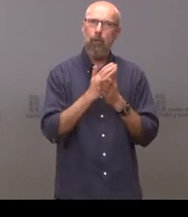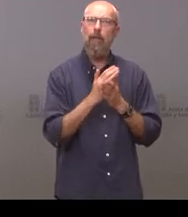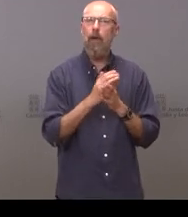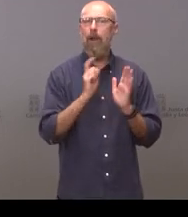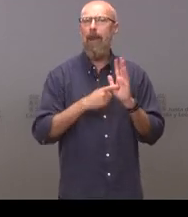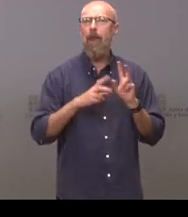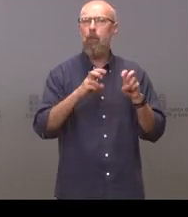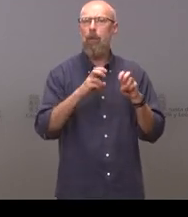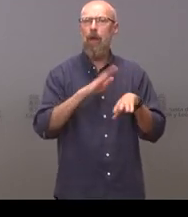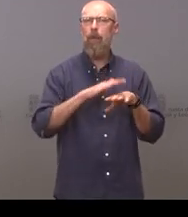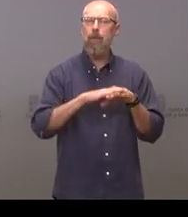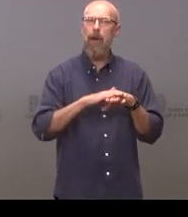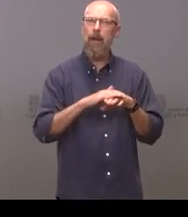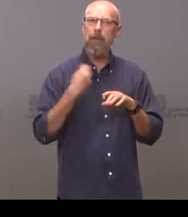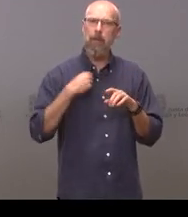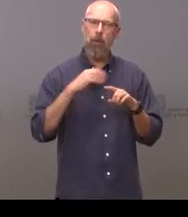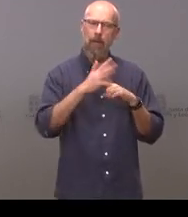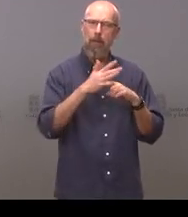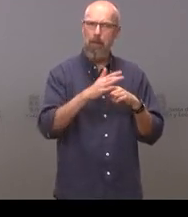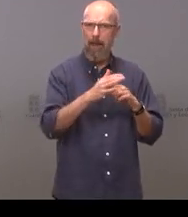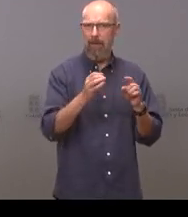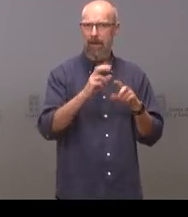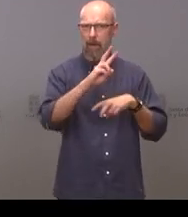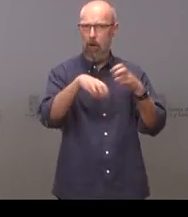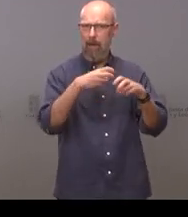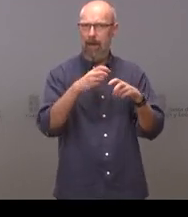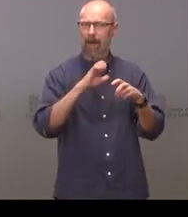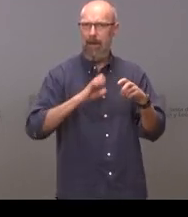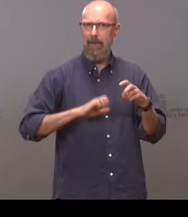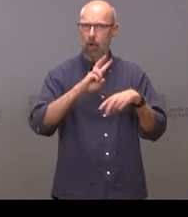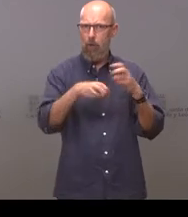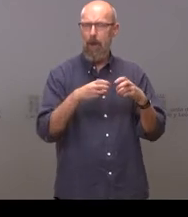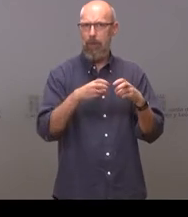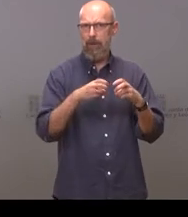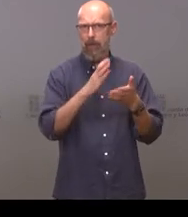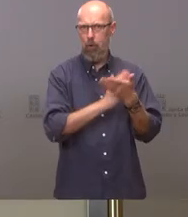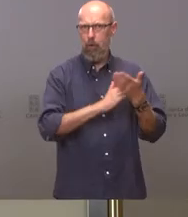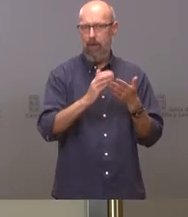de los macroparques renovables en la comunidad igual que van a hacer con las casas de apuestas gracias